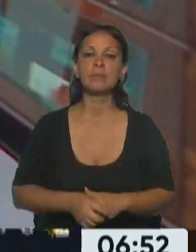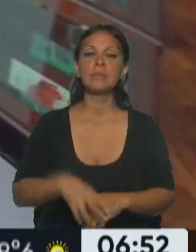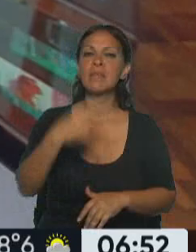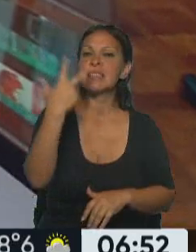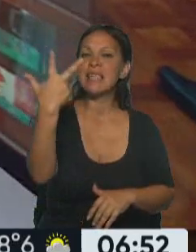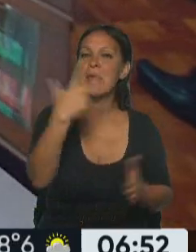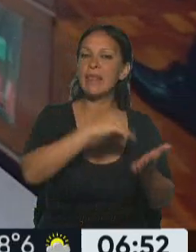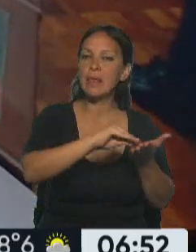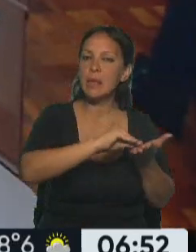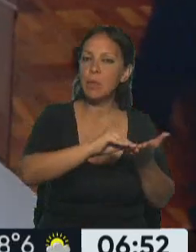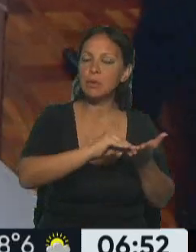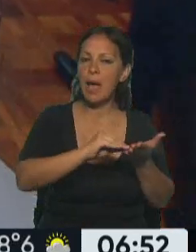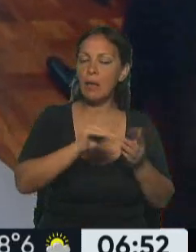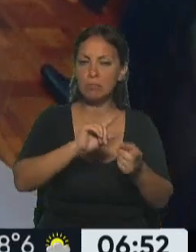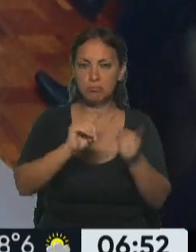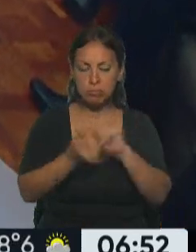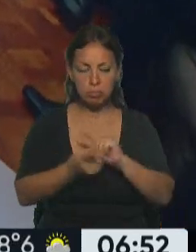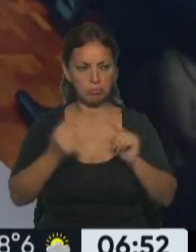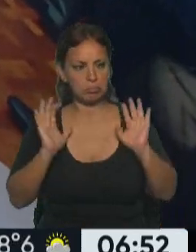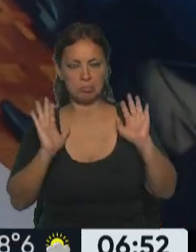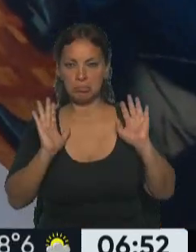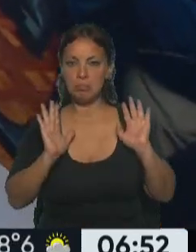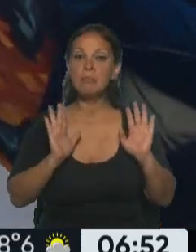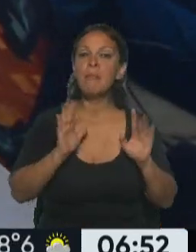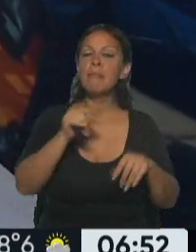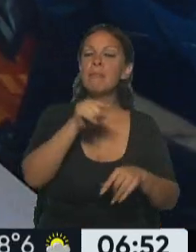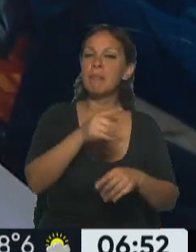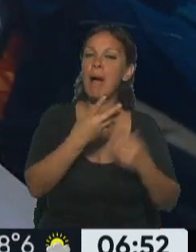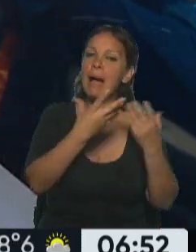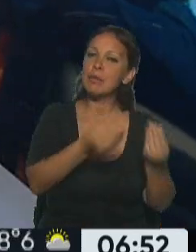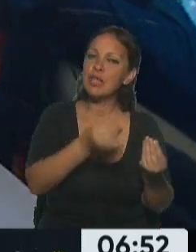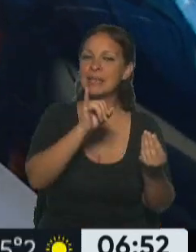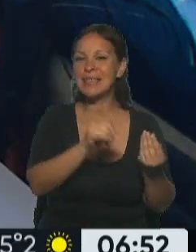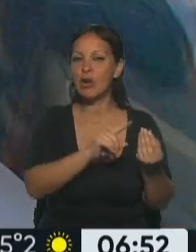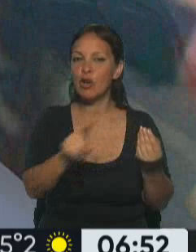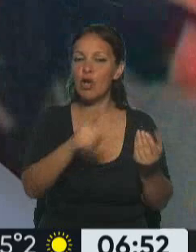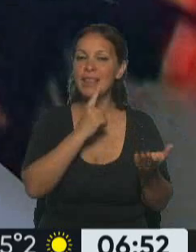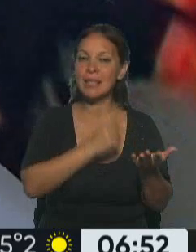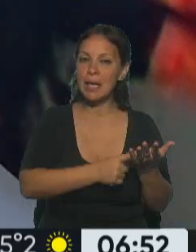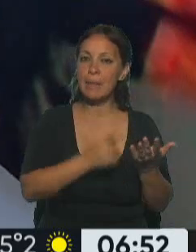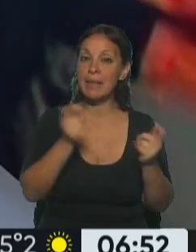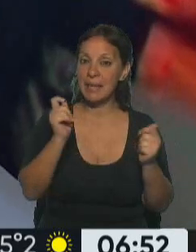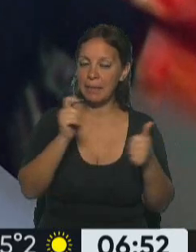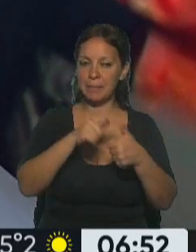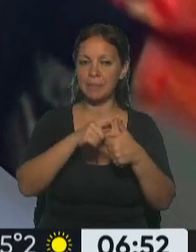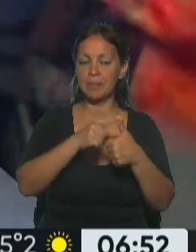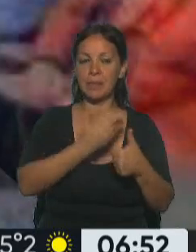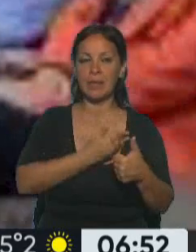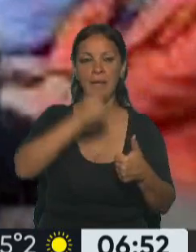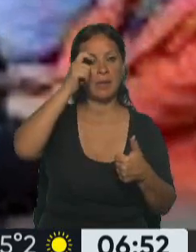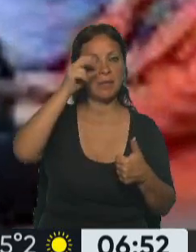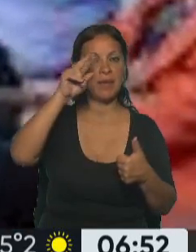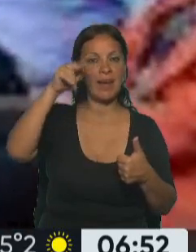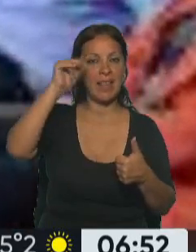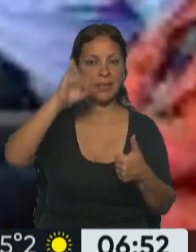diputados que cambiaron de posición respecto justamente a la posibilidad de acompañar o no ese dictamen de mayoría? Entre otros, Agustín Fernández,